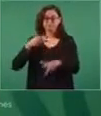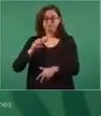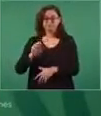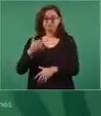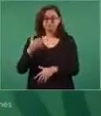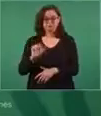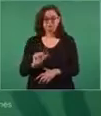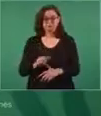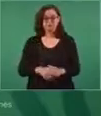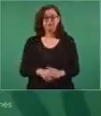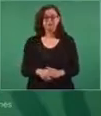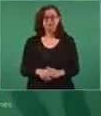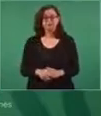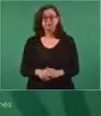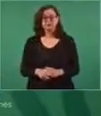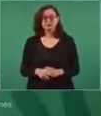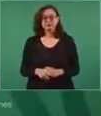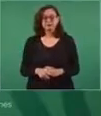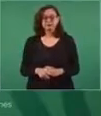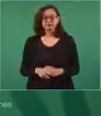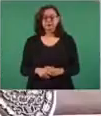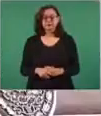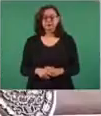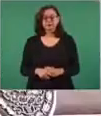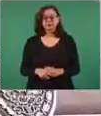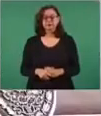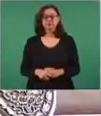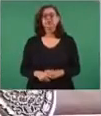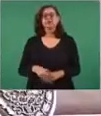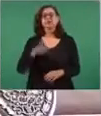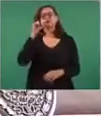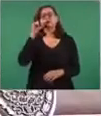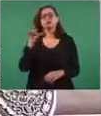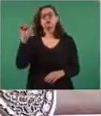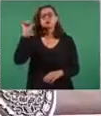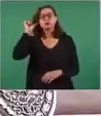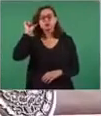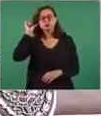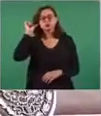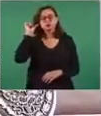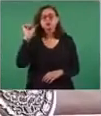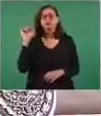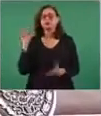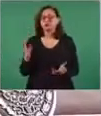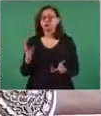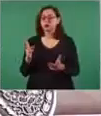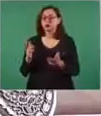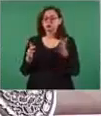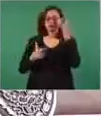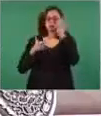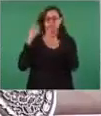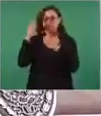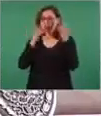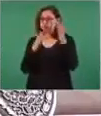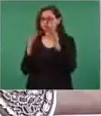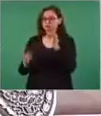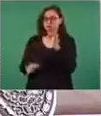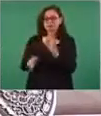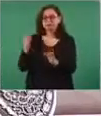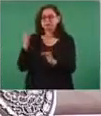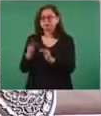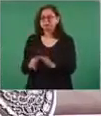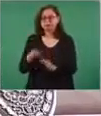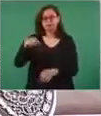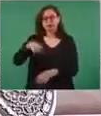y ayer, pues ya después de terminar la supervisión, regresamos a la